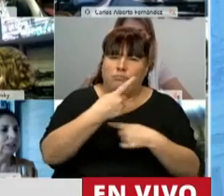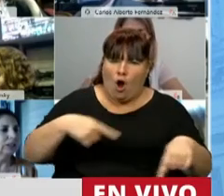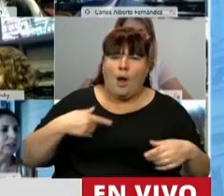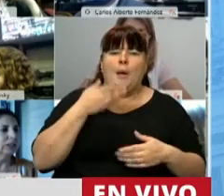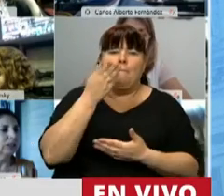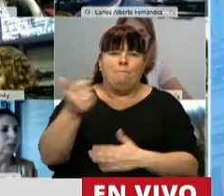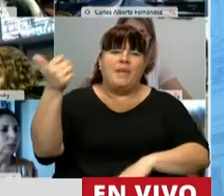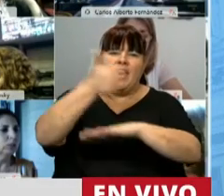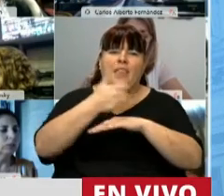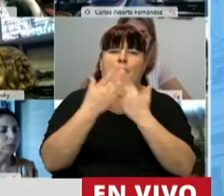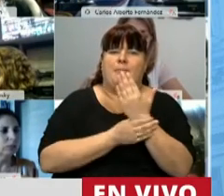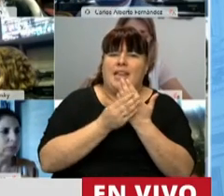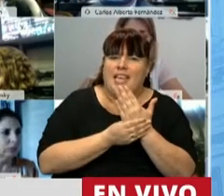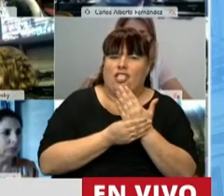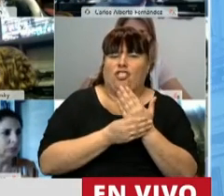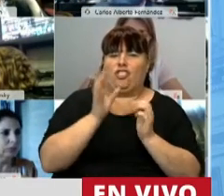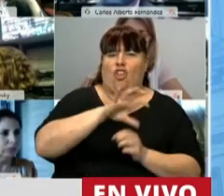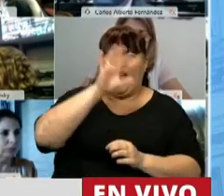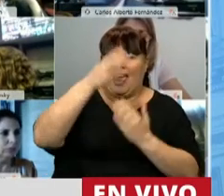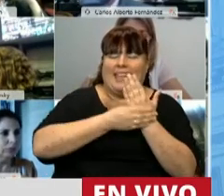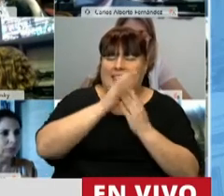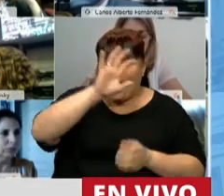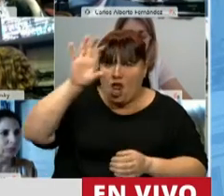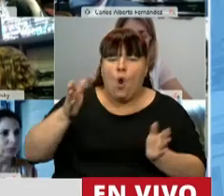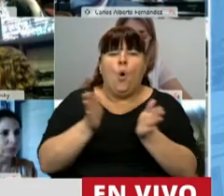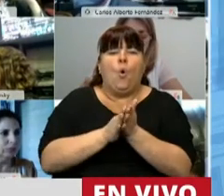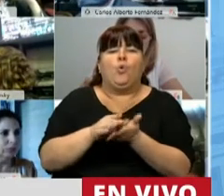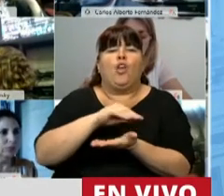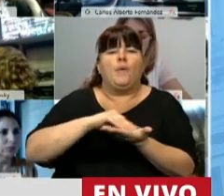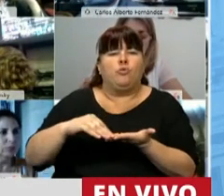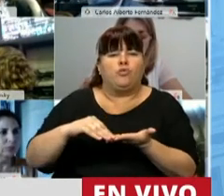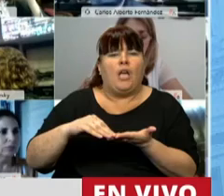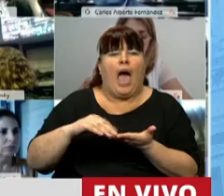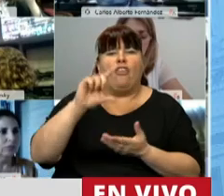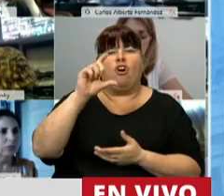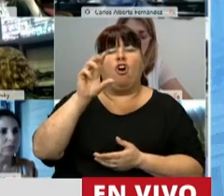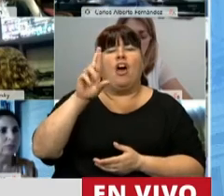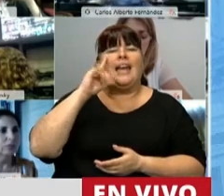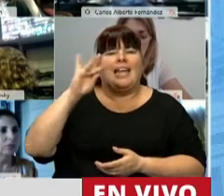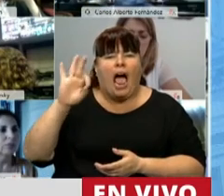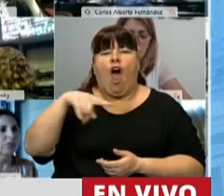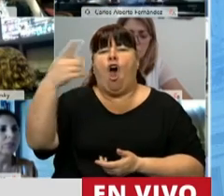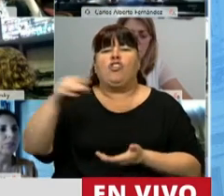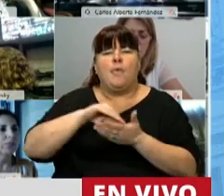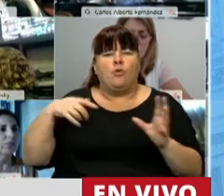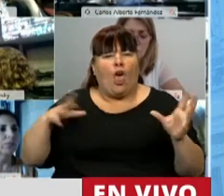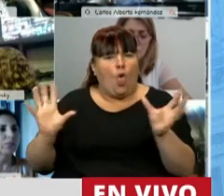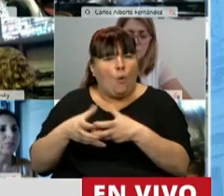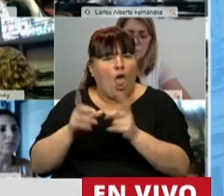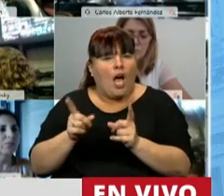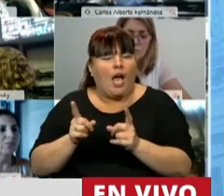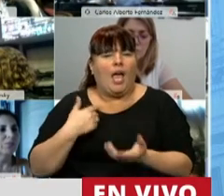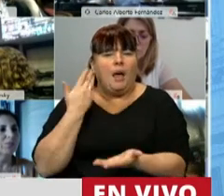pedidos de interpelación al Ministro del Interior con el diputado José Ricardo y otros diputados del interbloque.